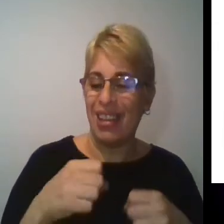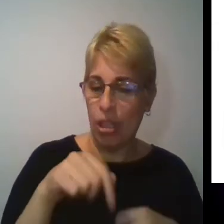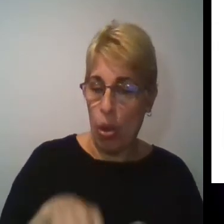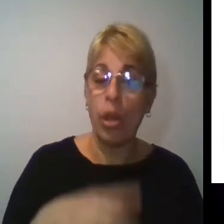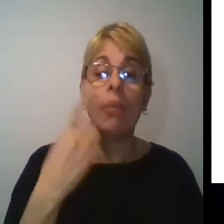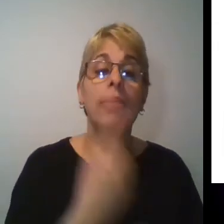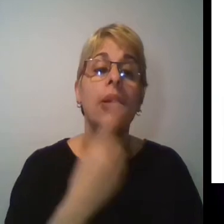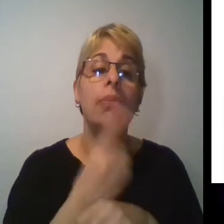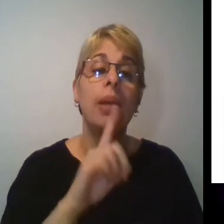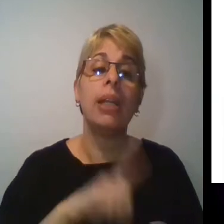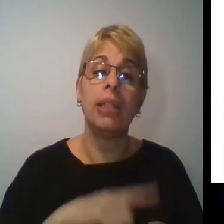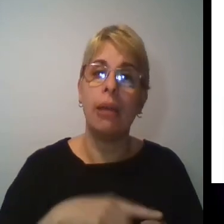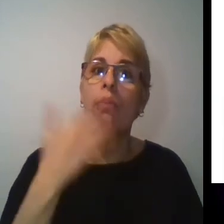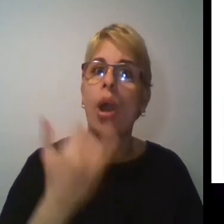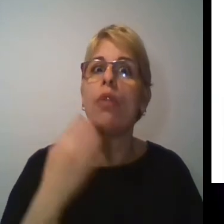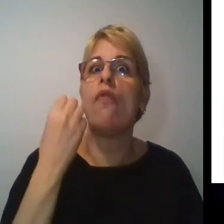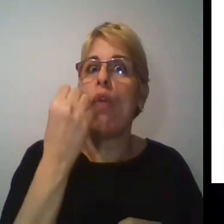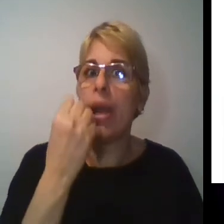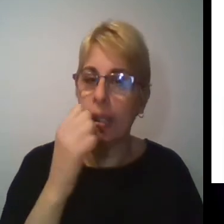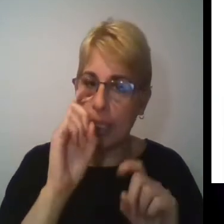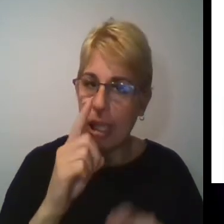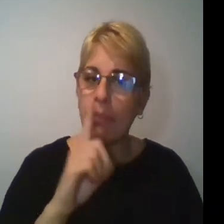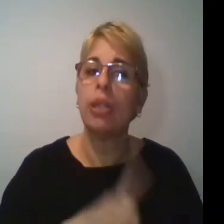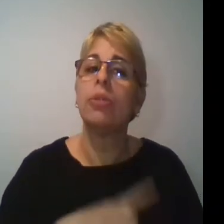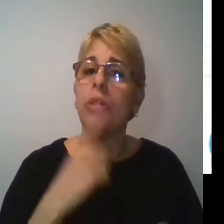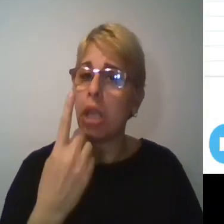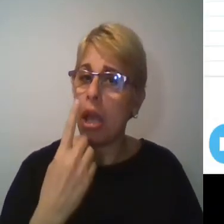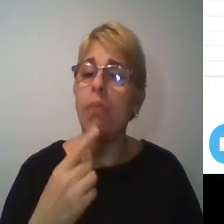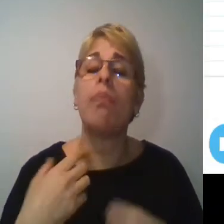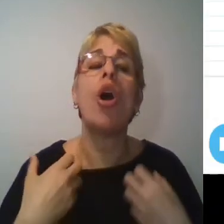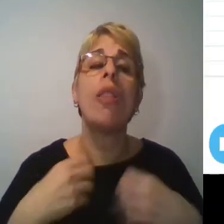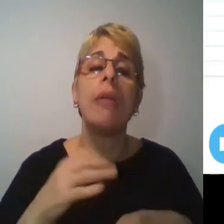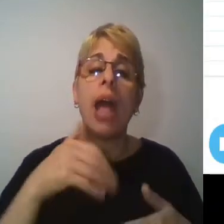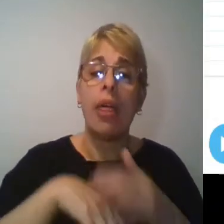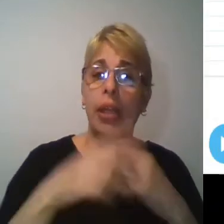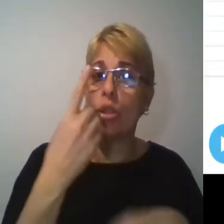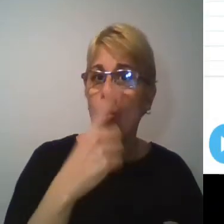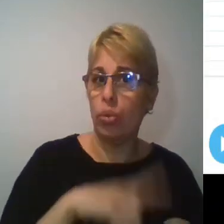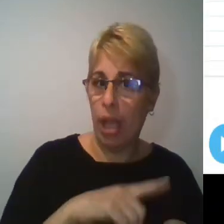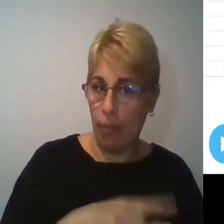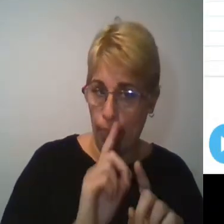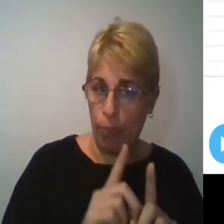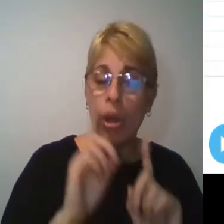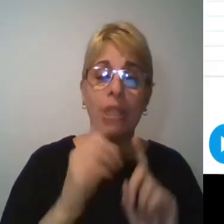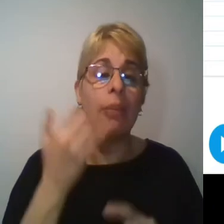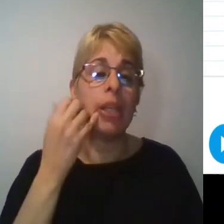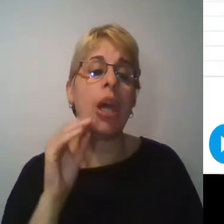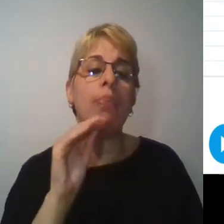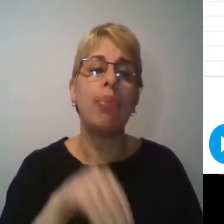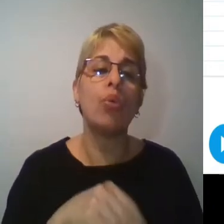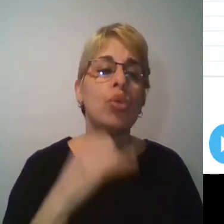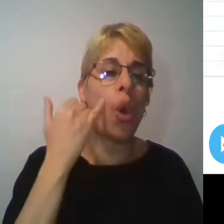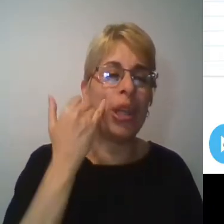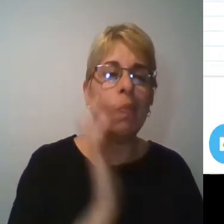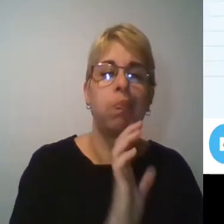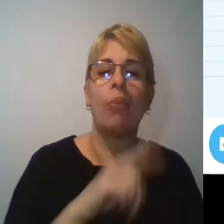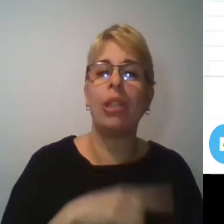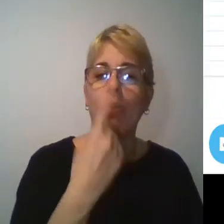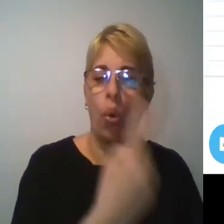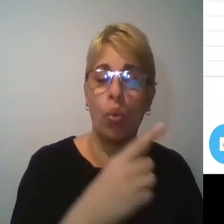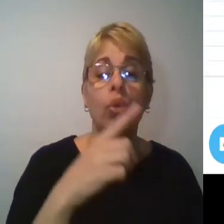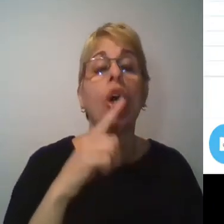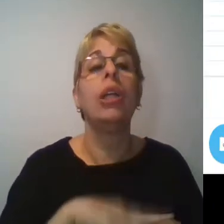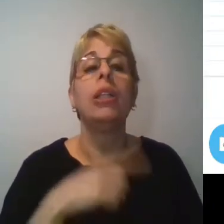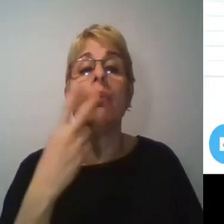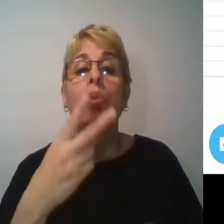un tiempo fuerte y un tiempo débil dentro del tiempo 1, al cual le hemos colocado la letra I. Y luego el tiempo 2, que es débil, el